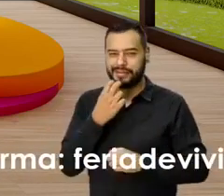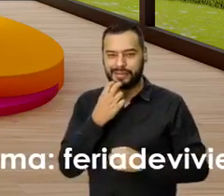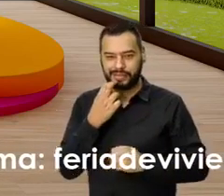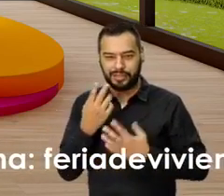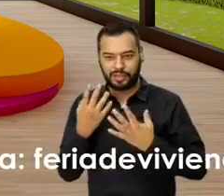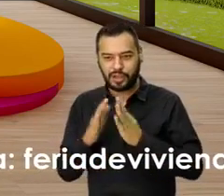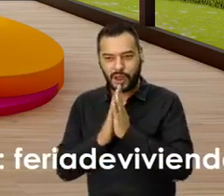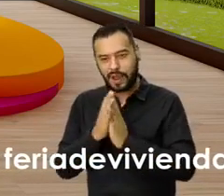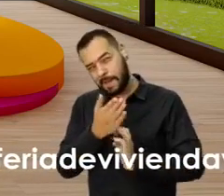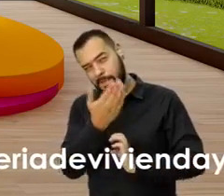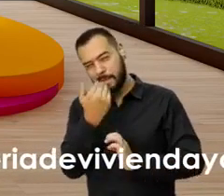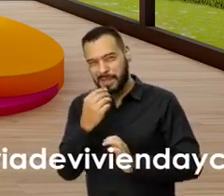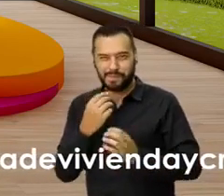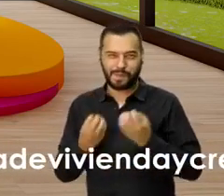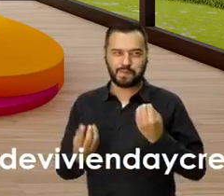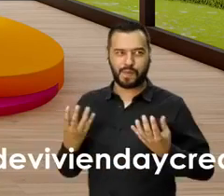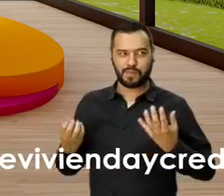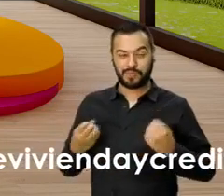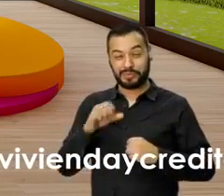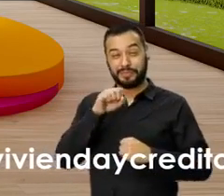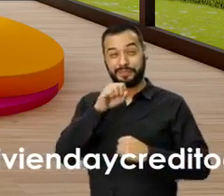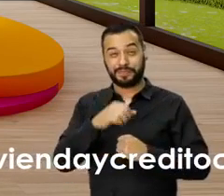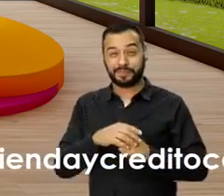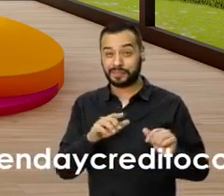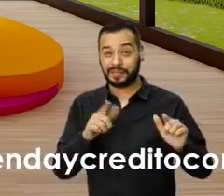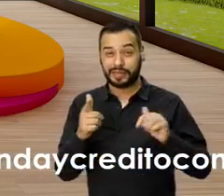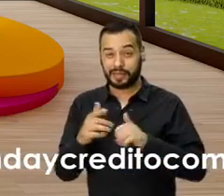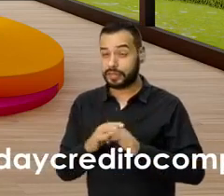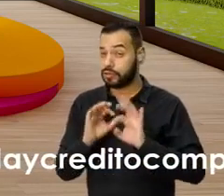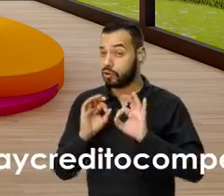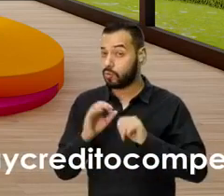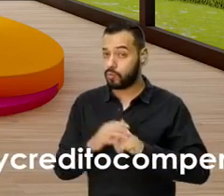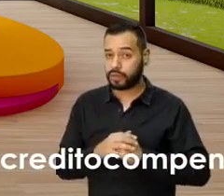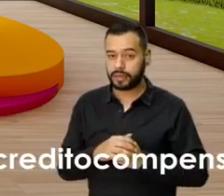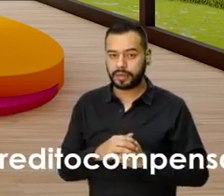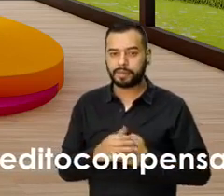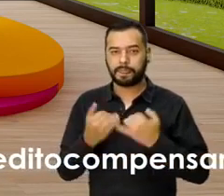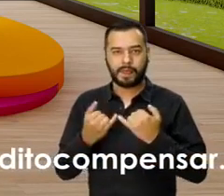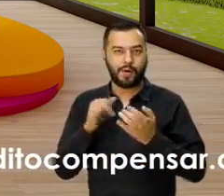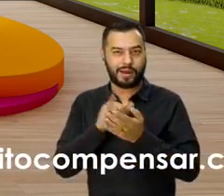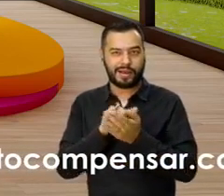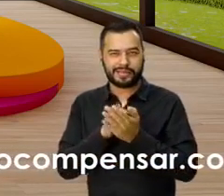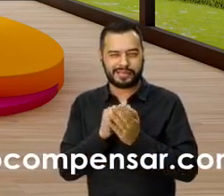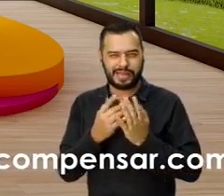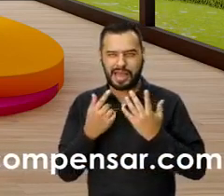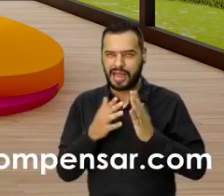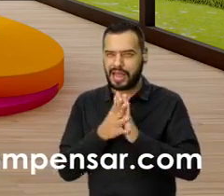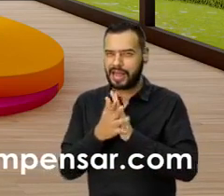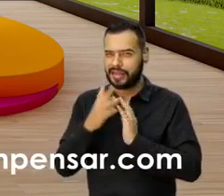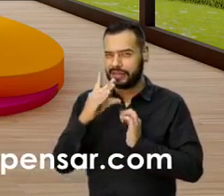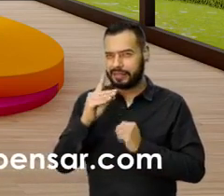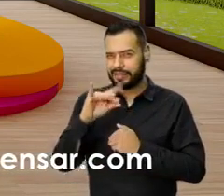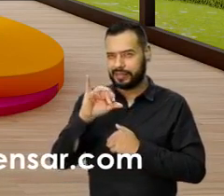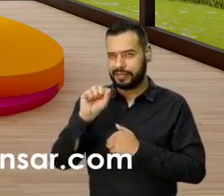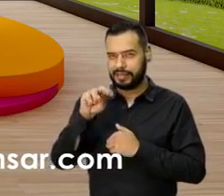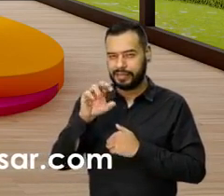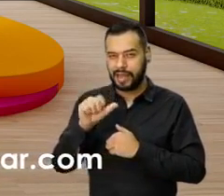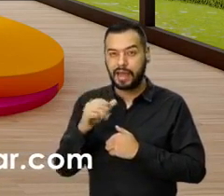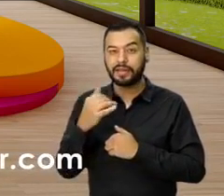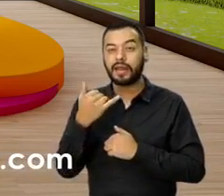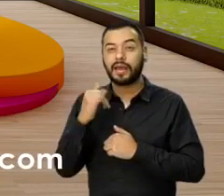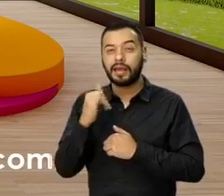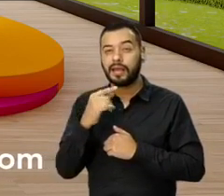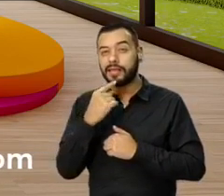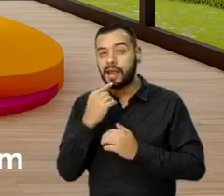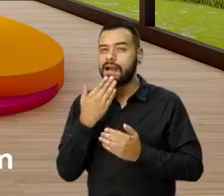claro, vamos, sí, sí, listo, bueno, ahora sí, yo les cuento, Diana Andrea, gracias por